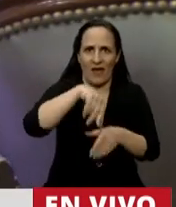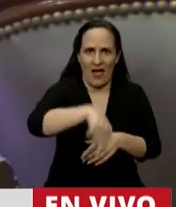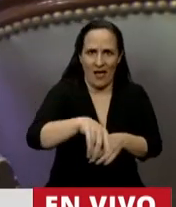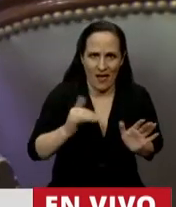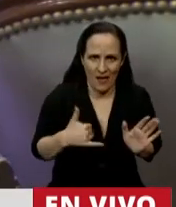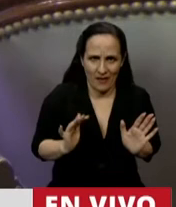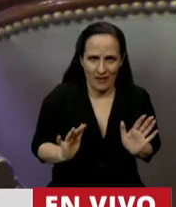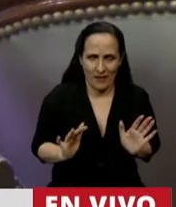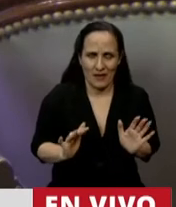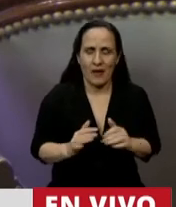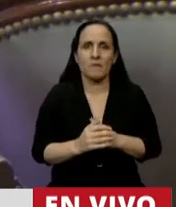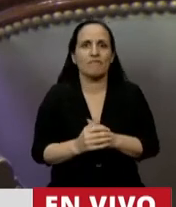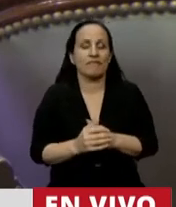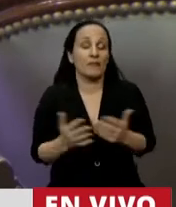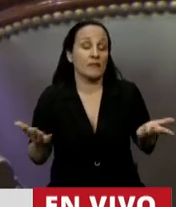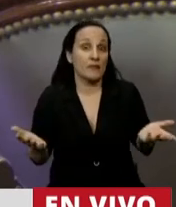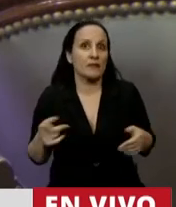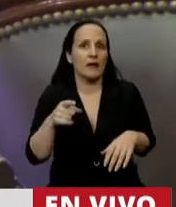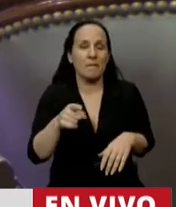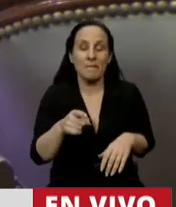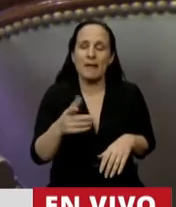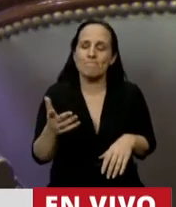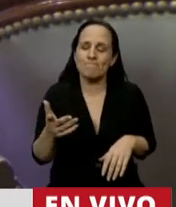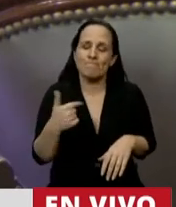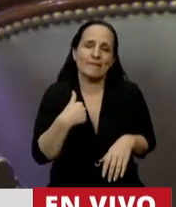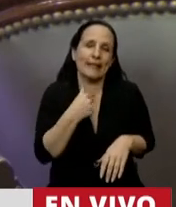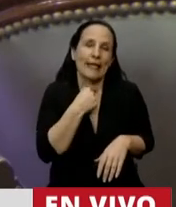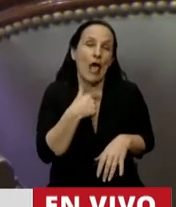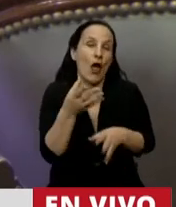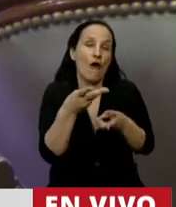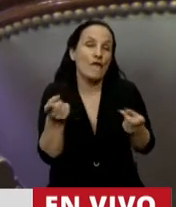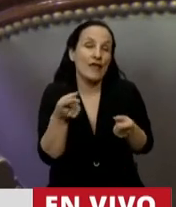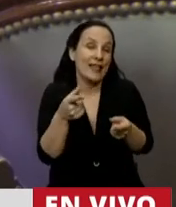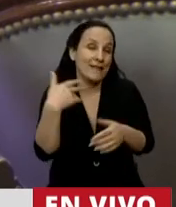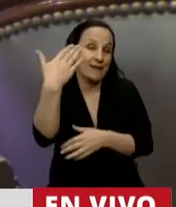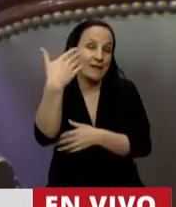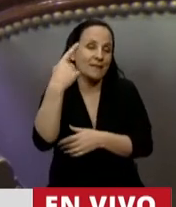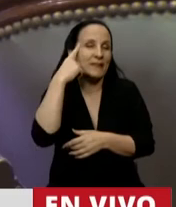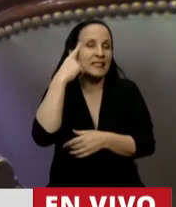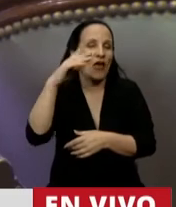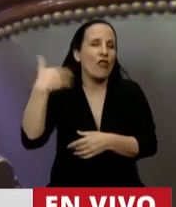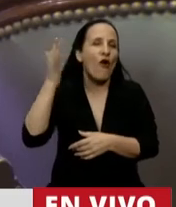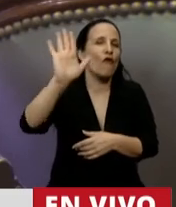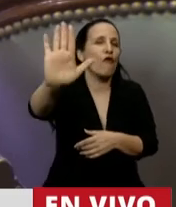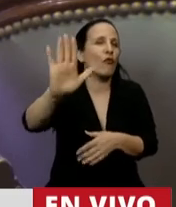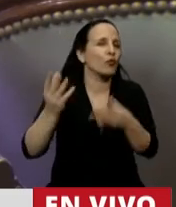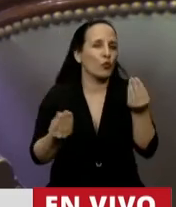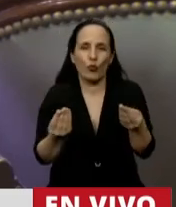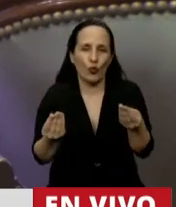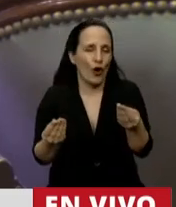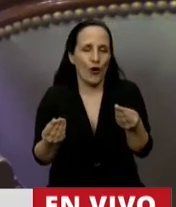Por último, la verdad que quiero terminar el discurso con ojos de futuro, por llamarlo de alguna manera.